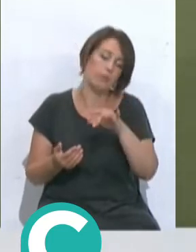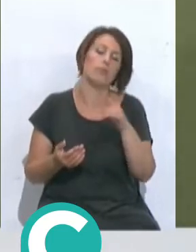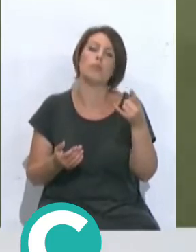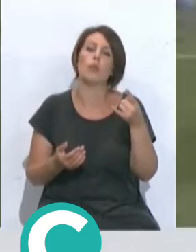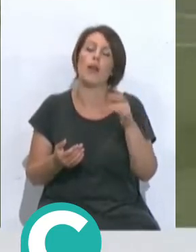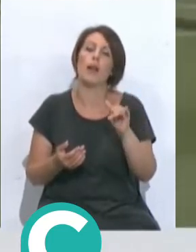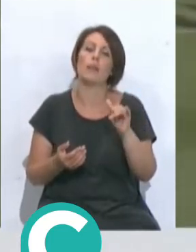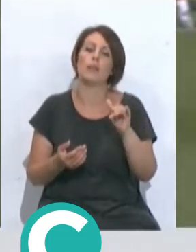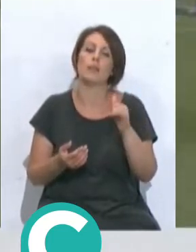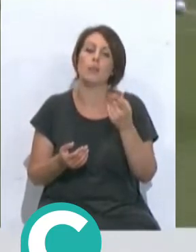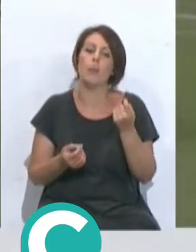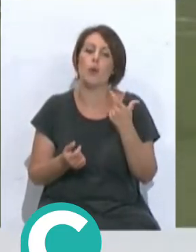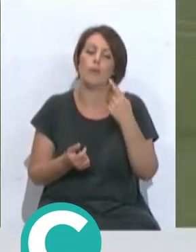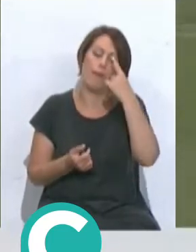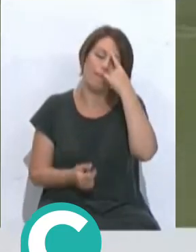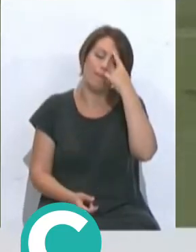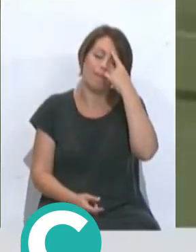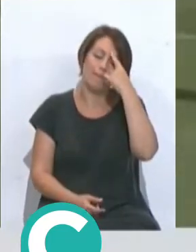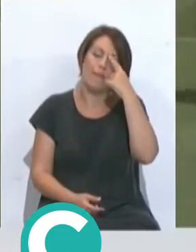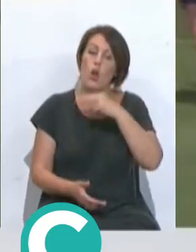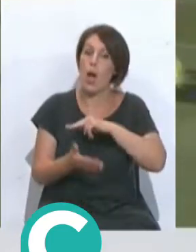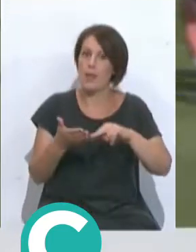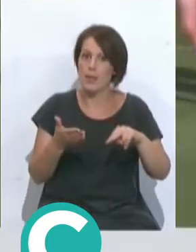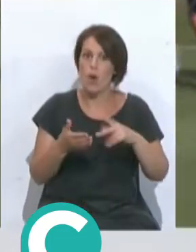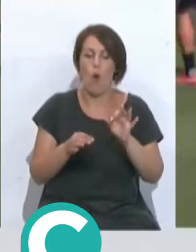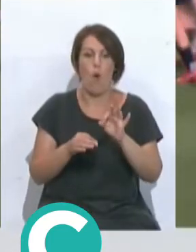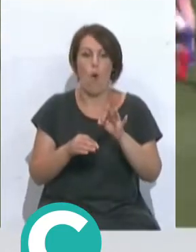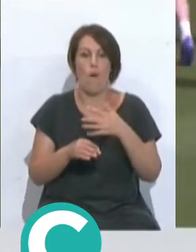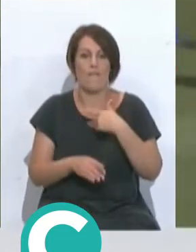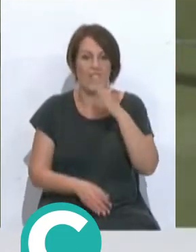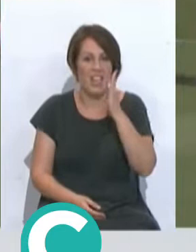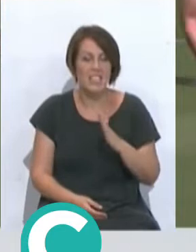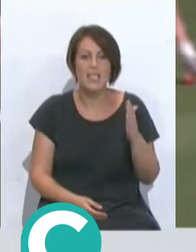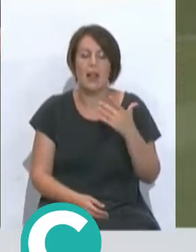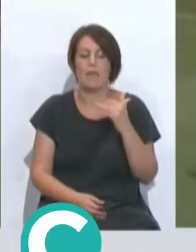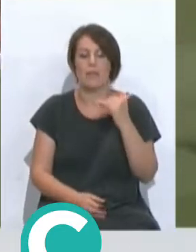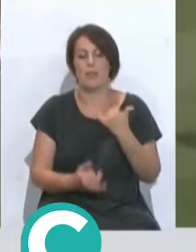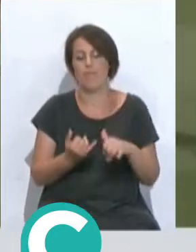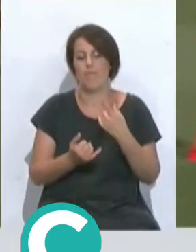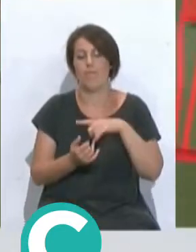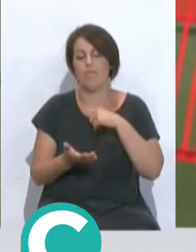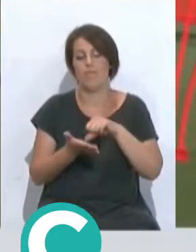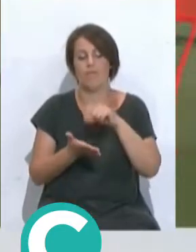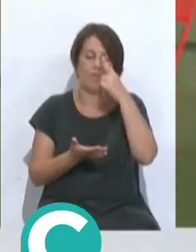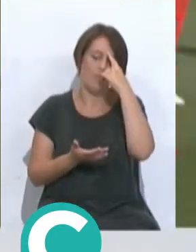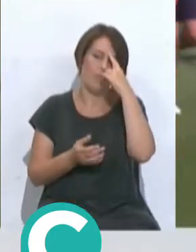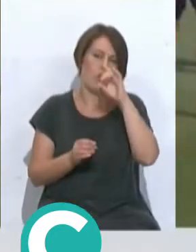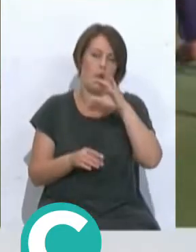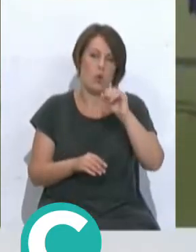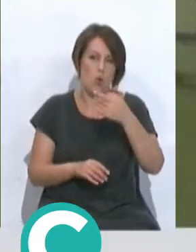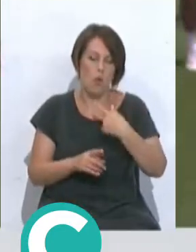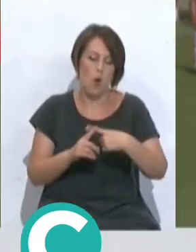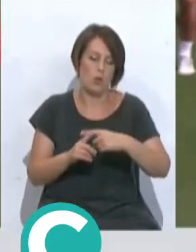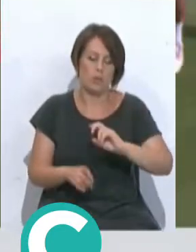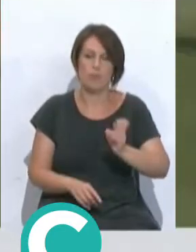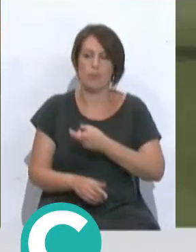tienes la morriña que tienen los gallegos, los brasileños. Al final nosotros también echamos de menos la ciudad, echas de menos el club, echas de menos tantas